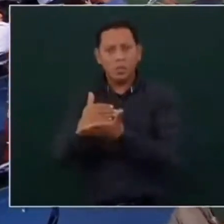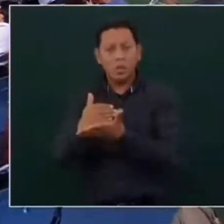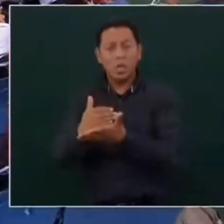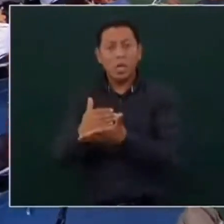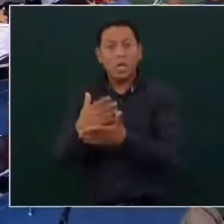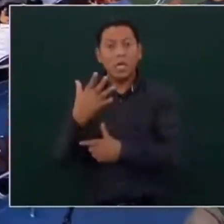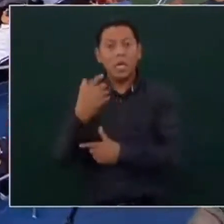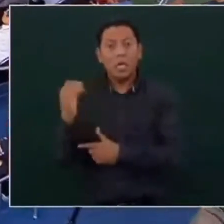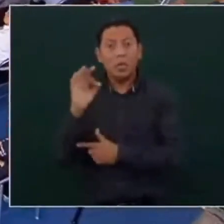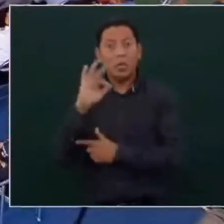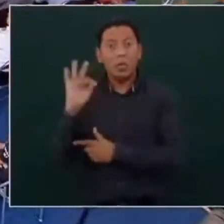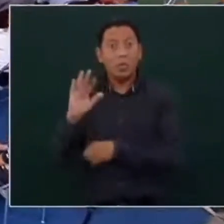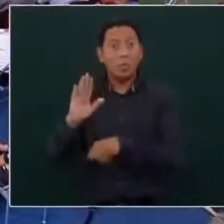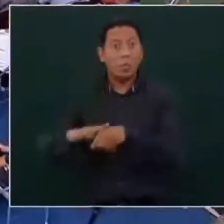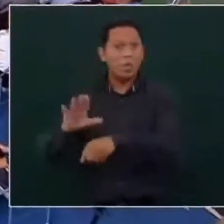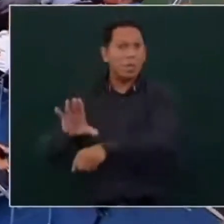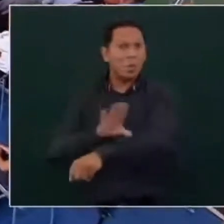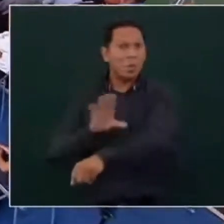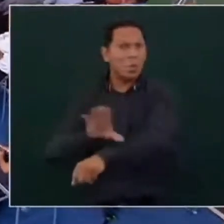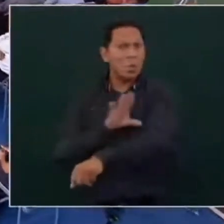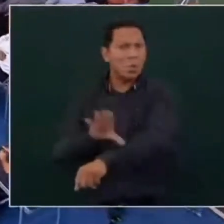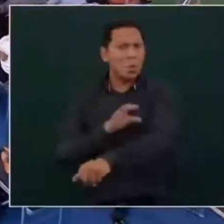en seis meses